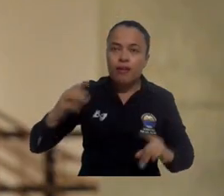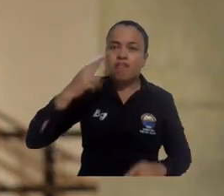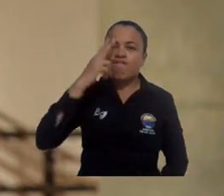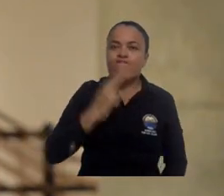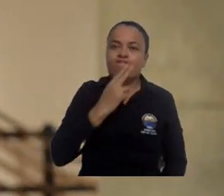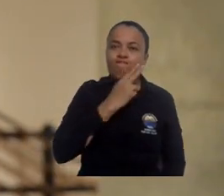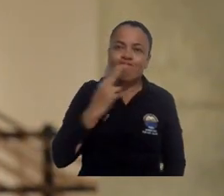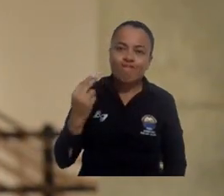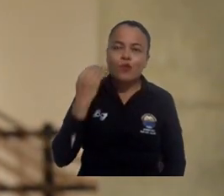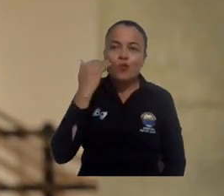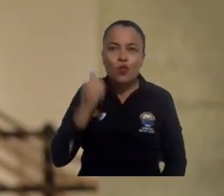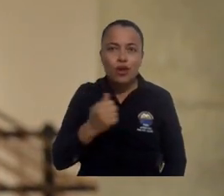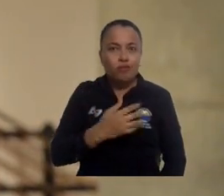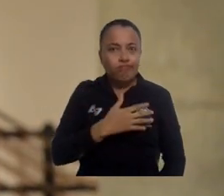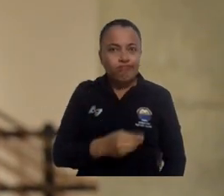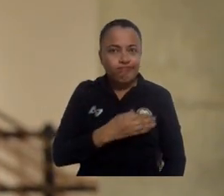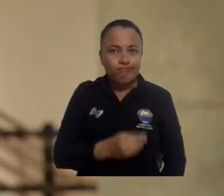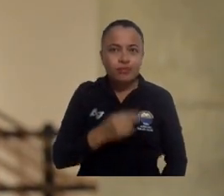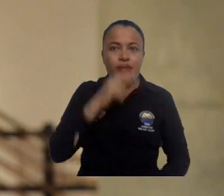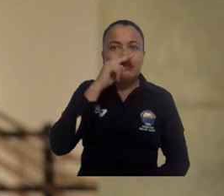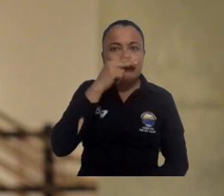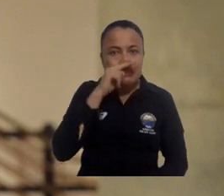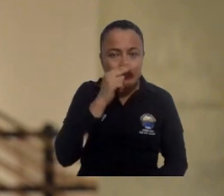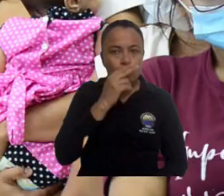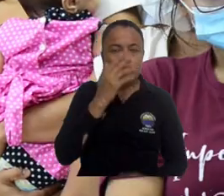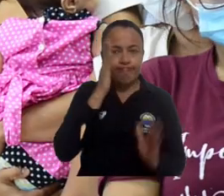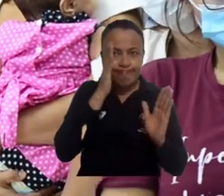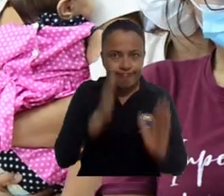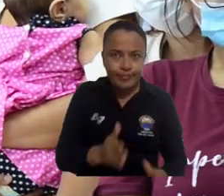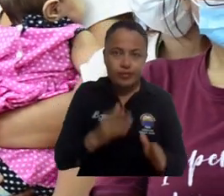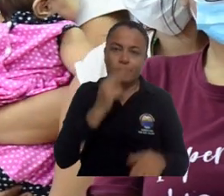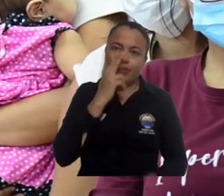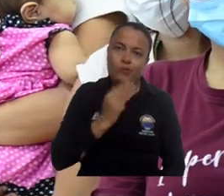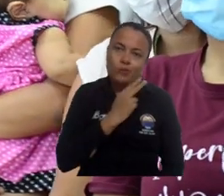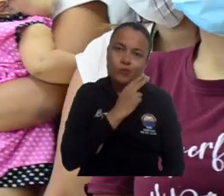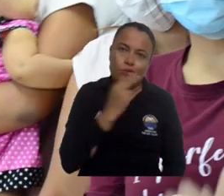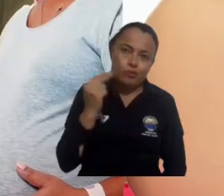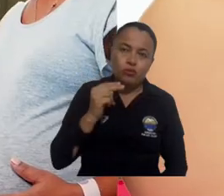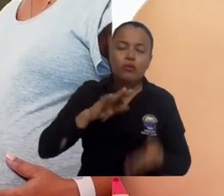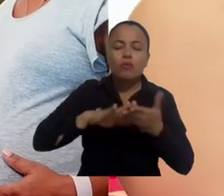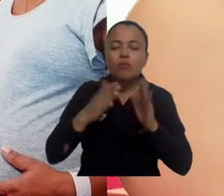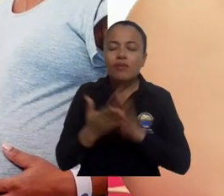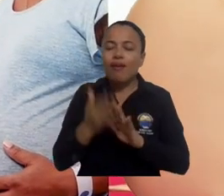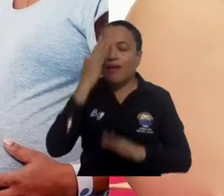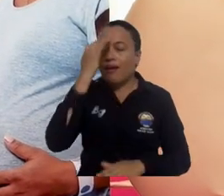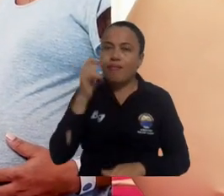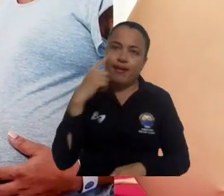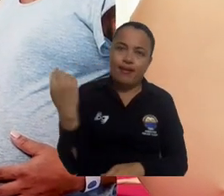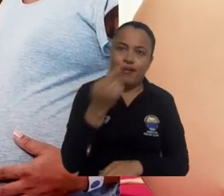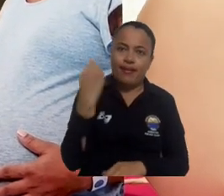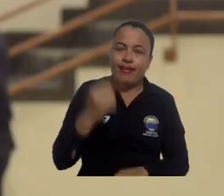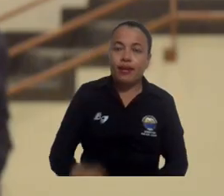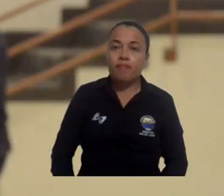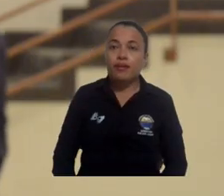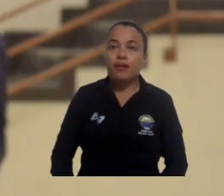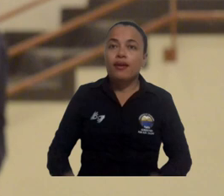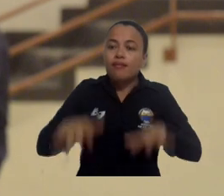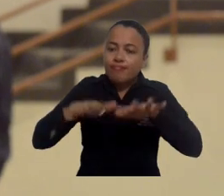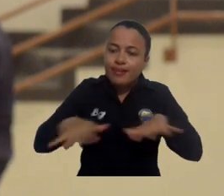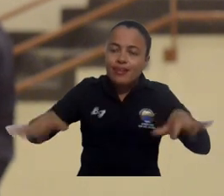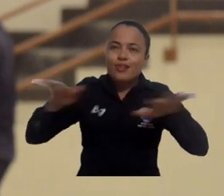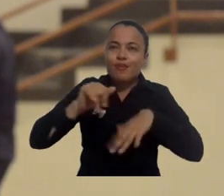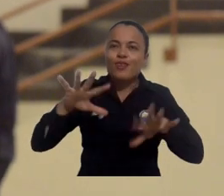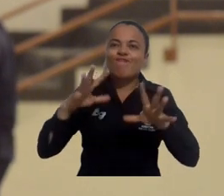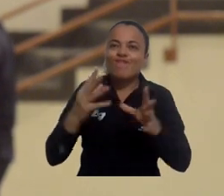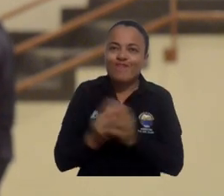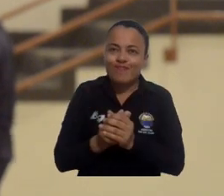Unimagdalena está comprometido con la lactancia, con los niños, está comprometido con toda la comunidad académica. Generar estos espacios